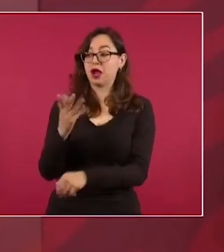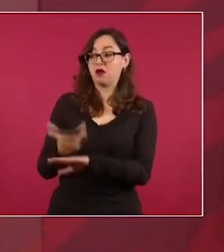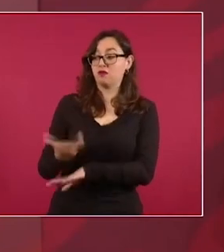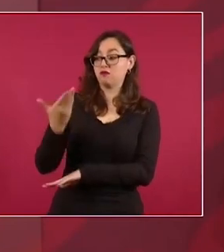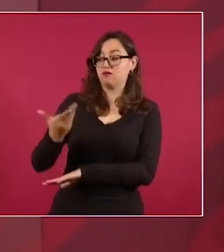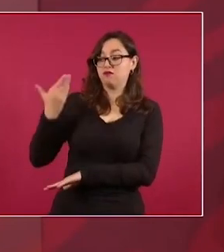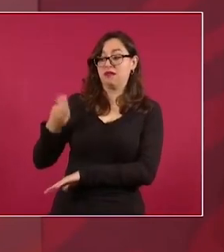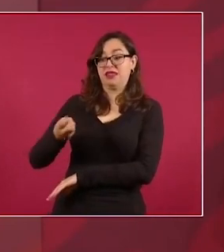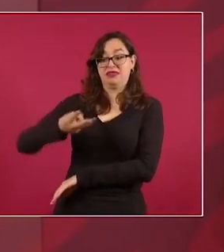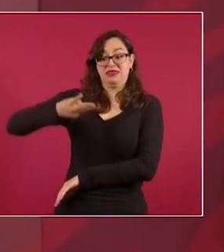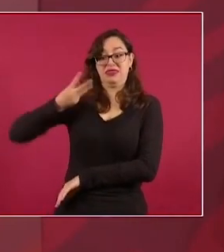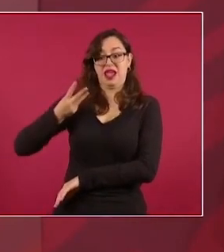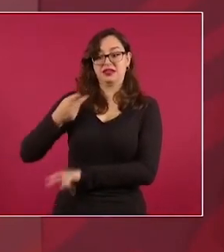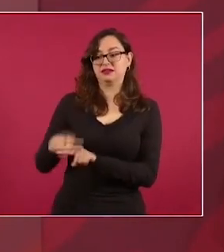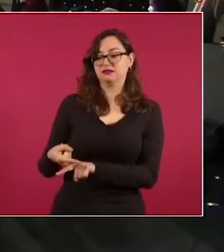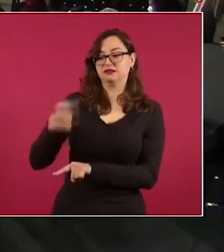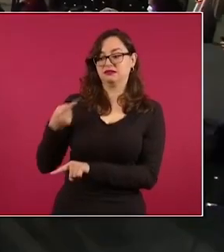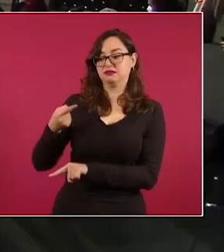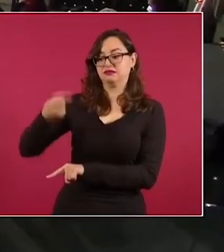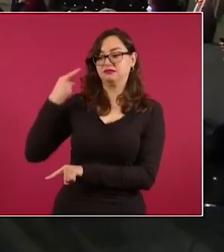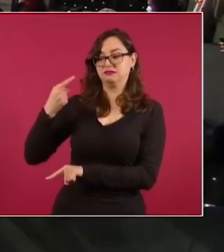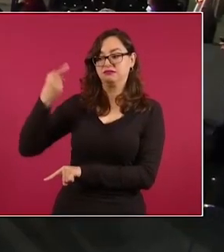históricas.